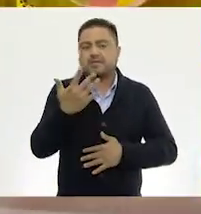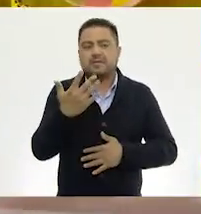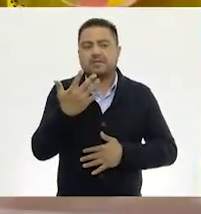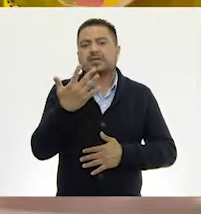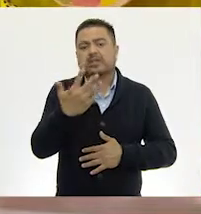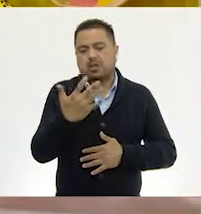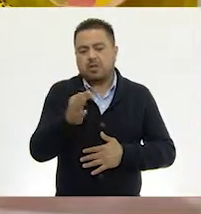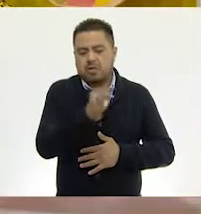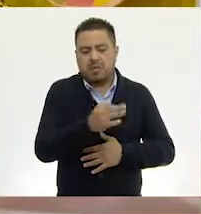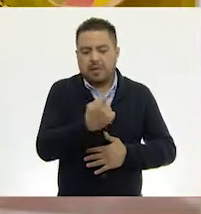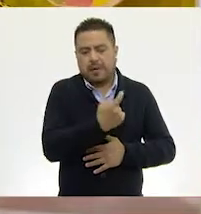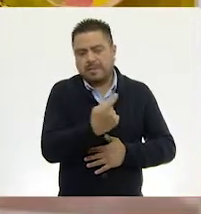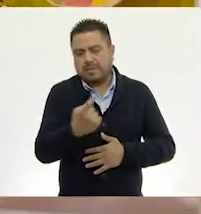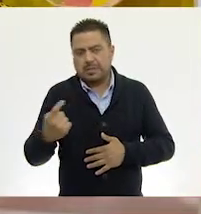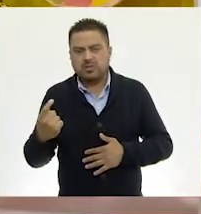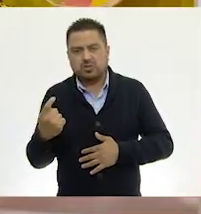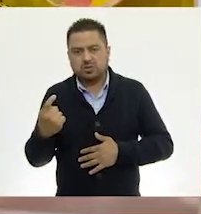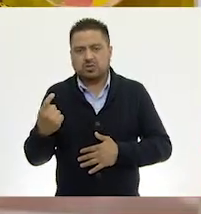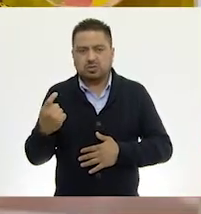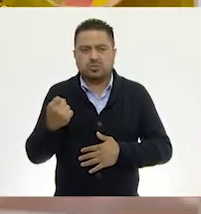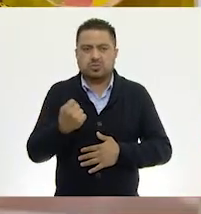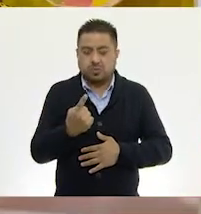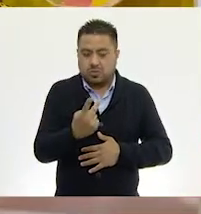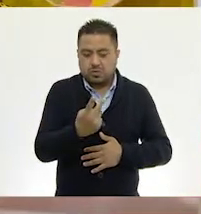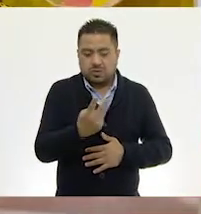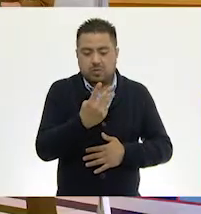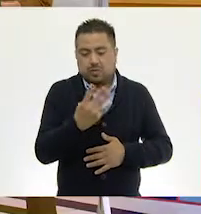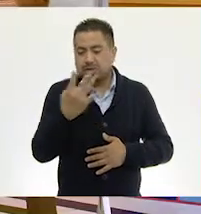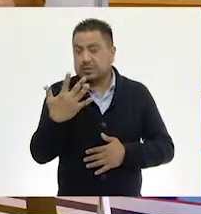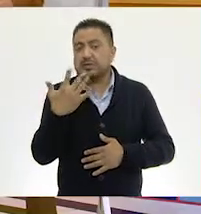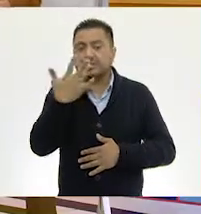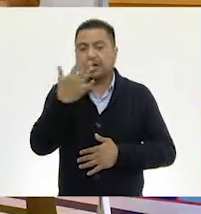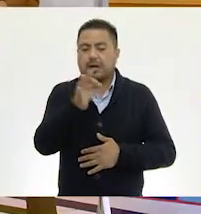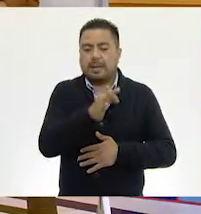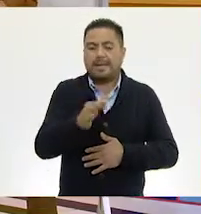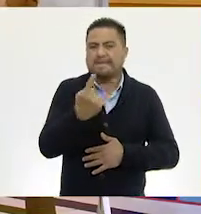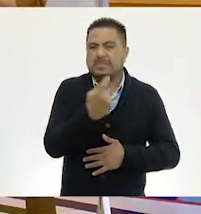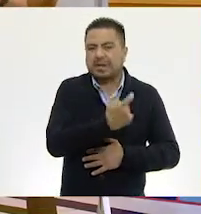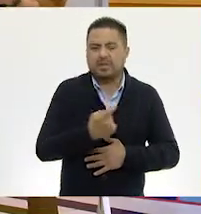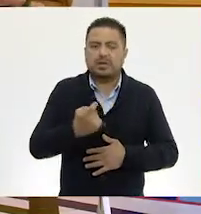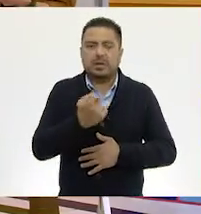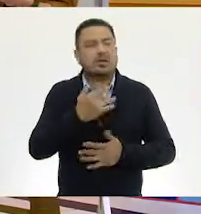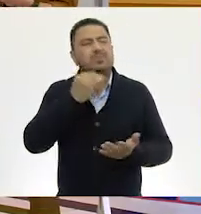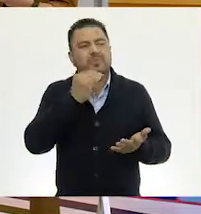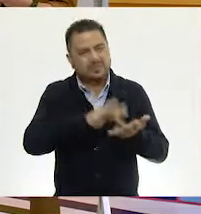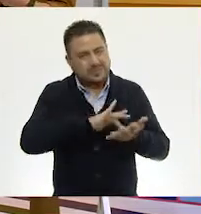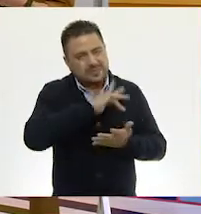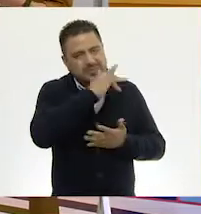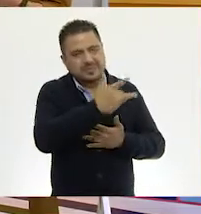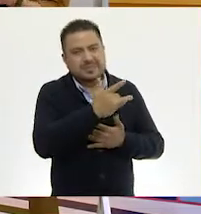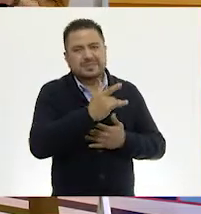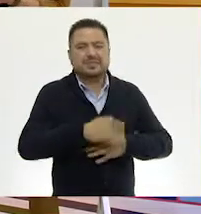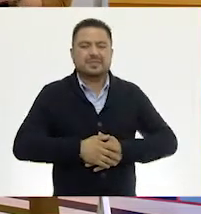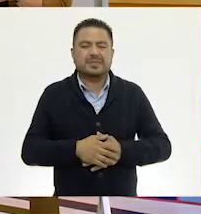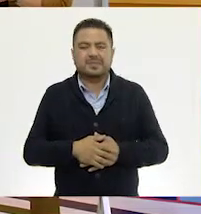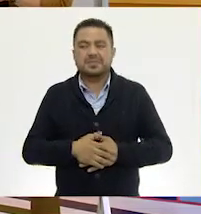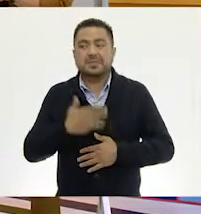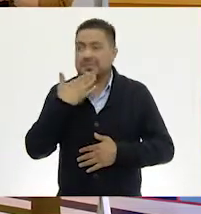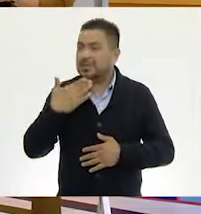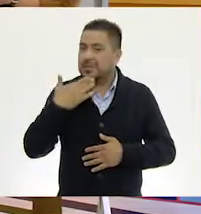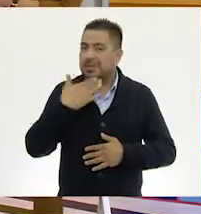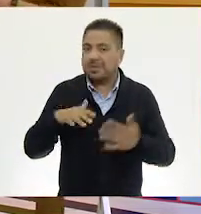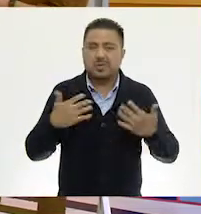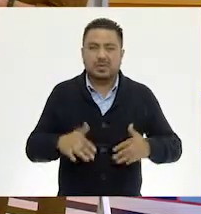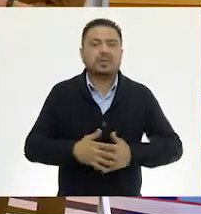monedas de un peso. Uno, dos, tres, cuatro, cinco monedas de un peso. Muchas gracias. Muy, muy bien.